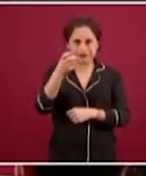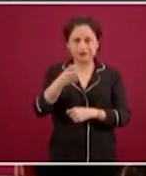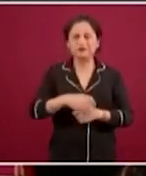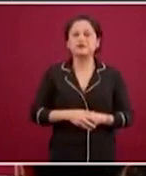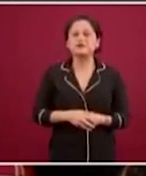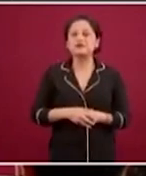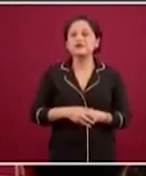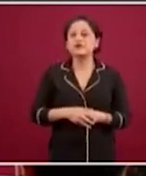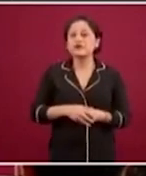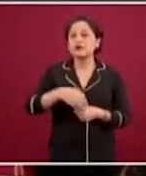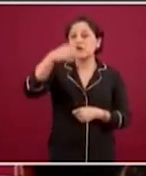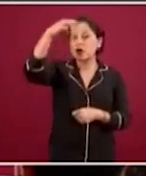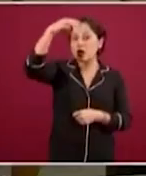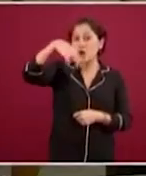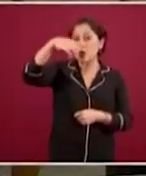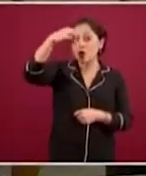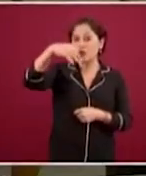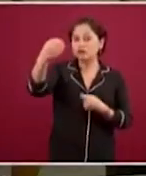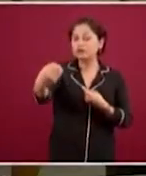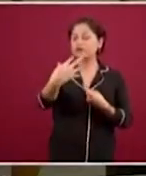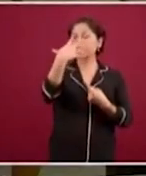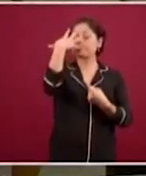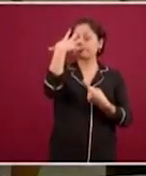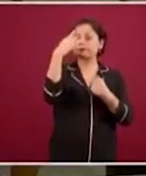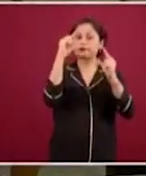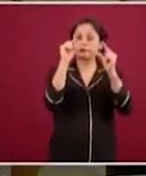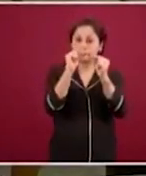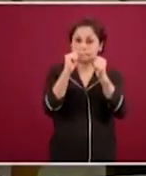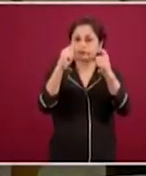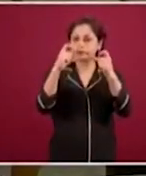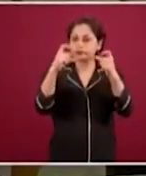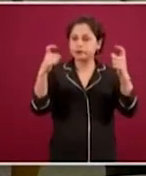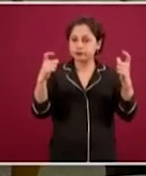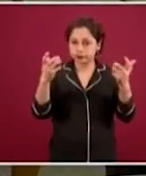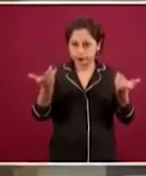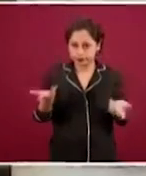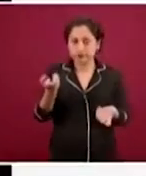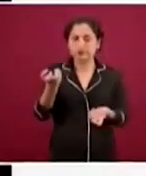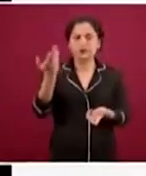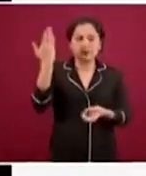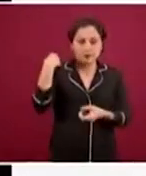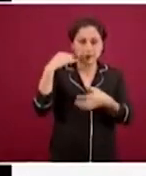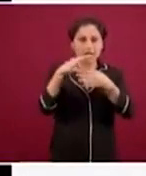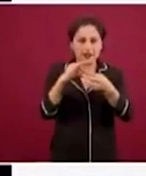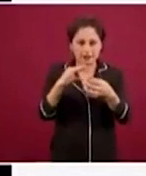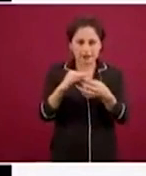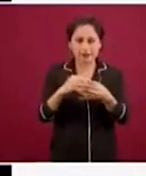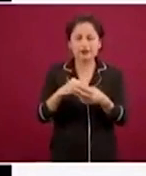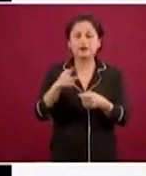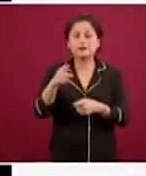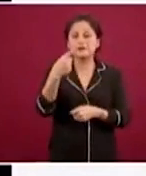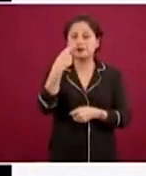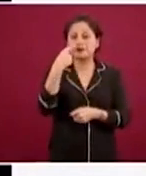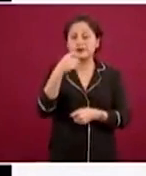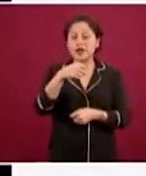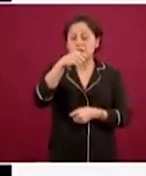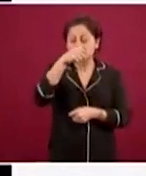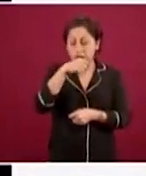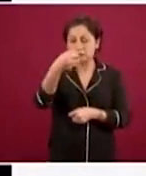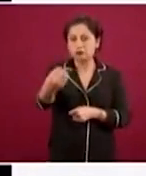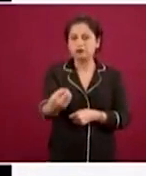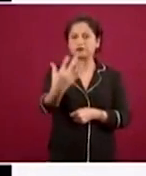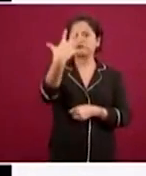las medianas y las pequeñas. Esto lo hemos explicado en otras ocasiones, pero me gustaría retomarlo. Hay gotas que son demasiado